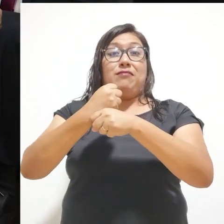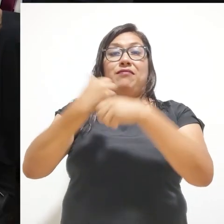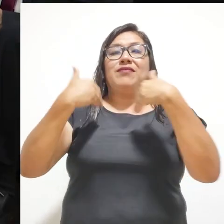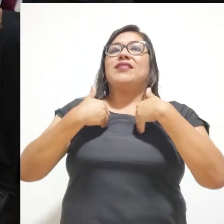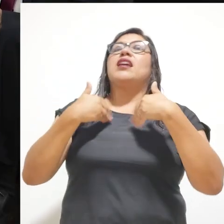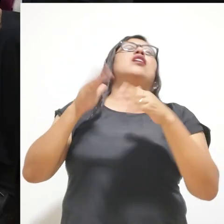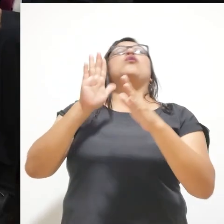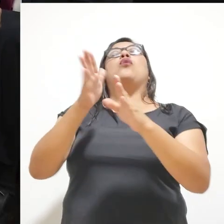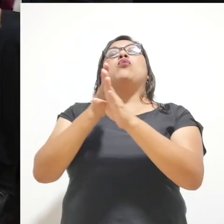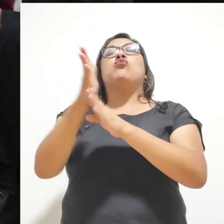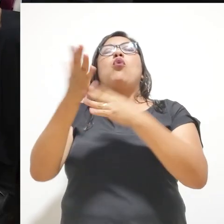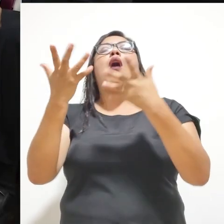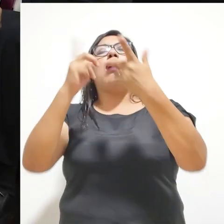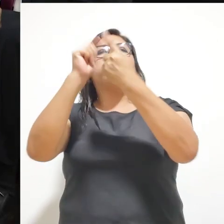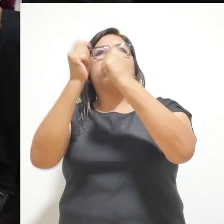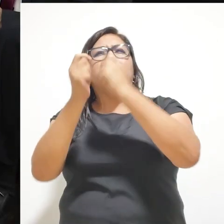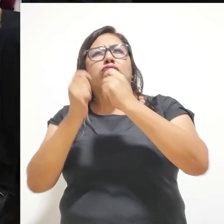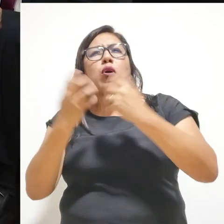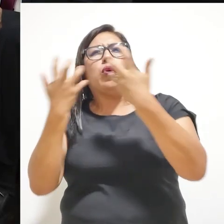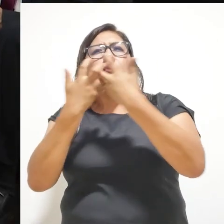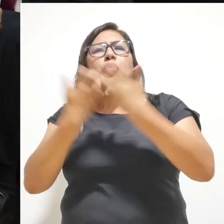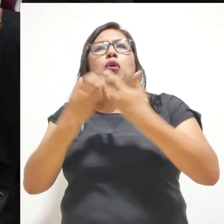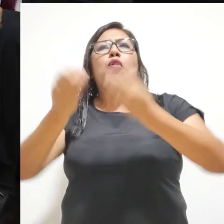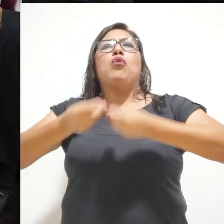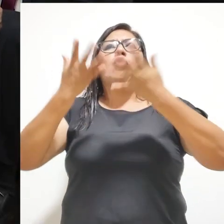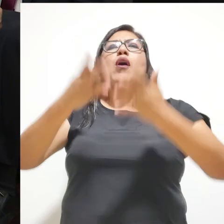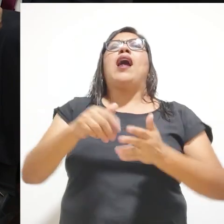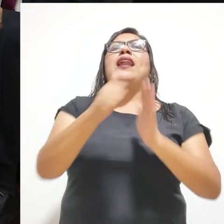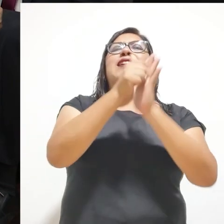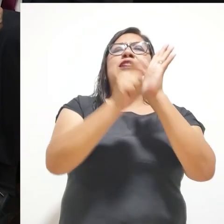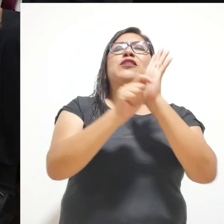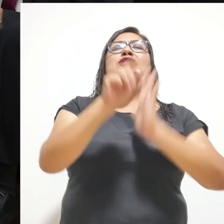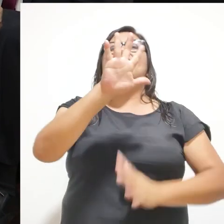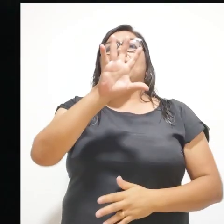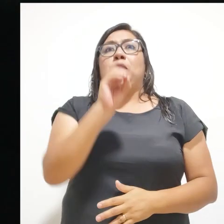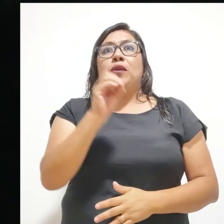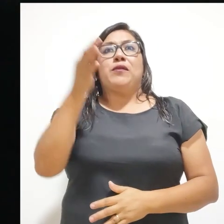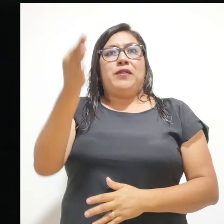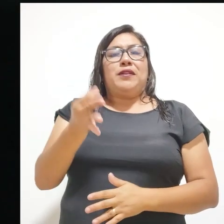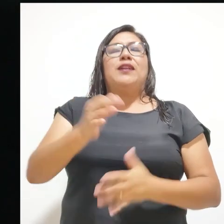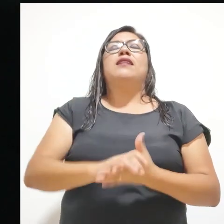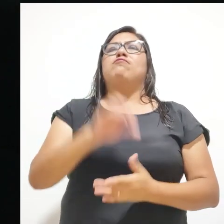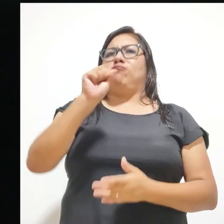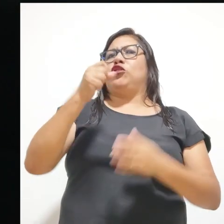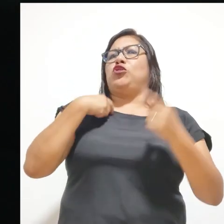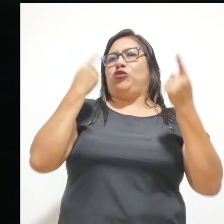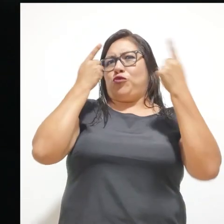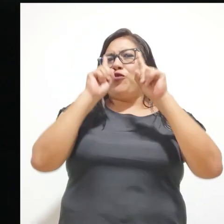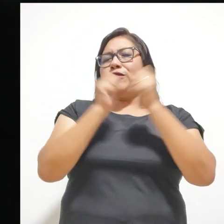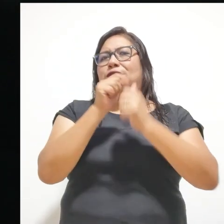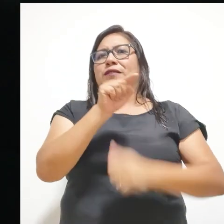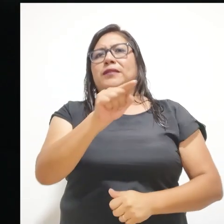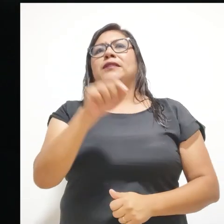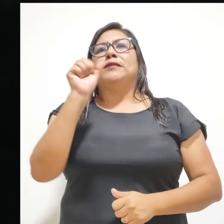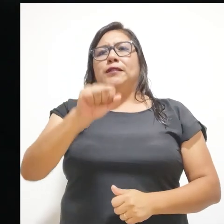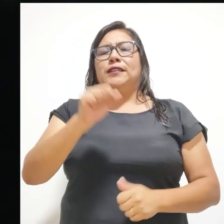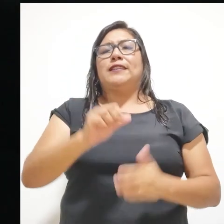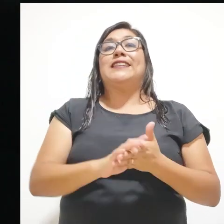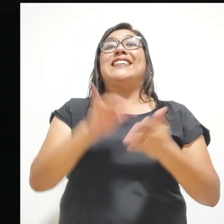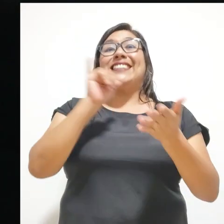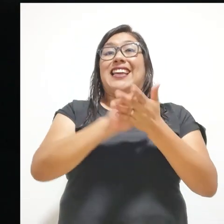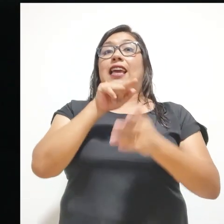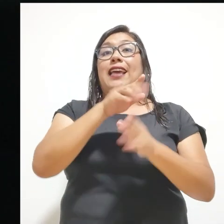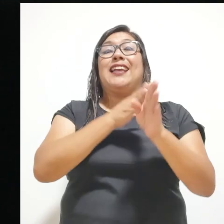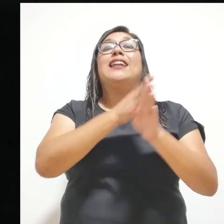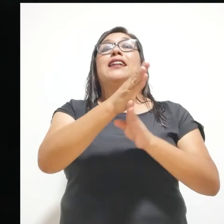ese tipo de ajustes que les brinde el artículo 50 de la ley. Totalmente de acuerdo y sabes que en